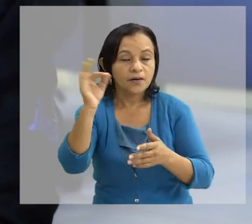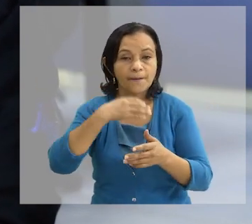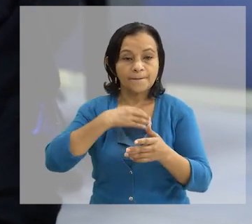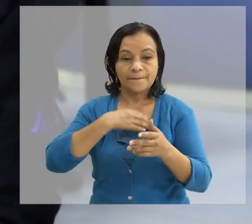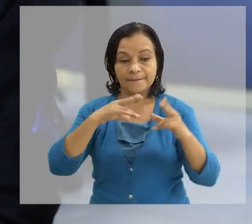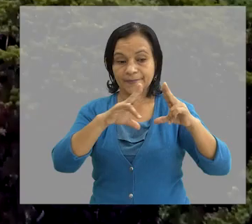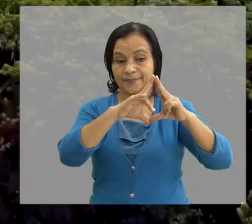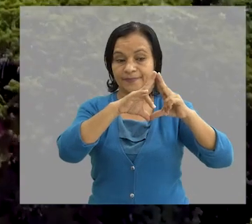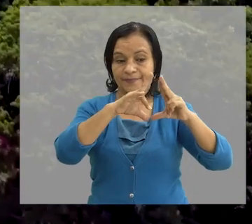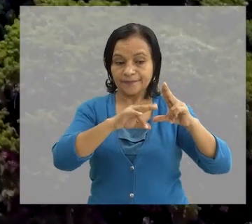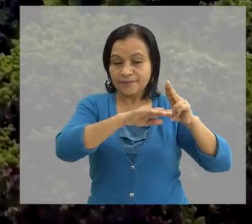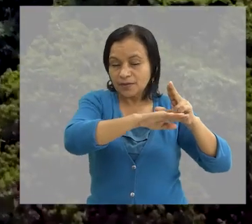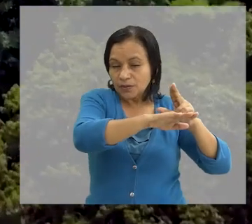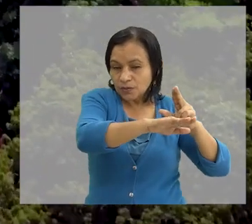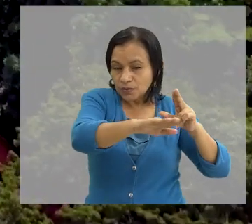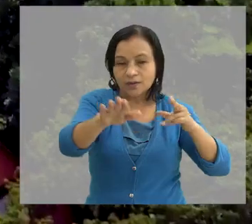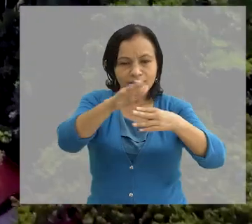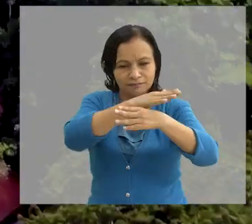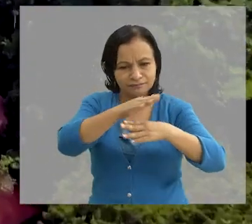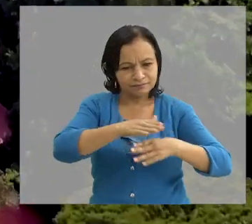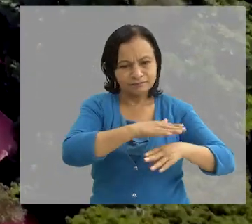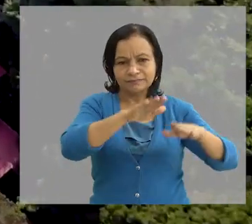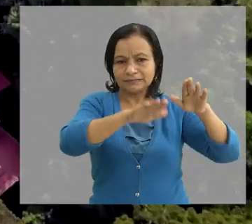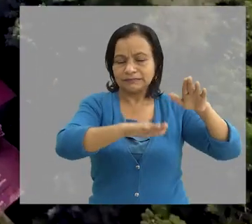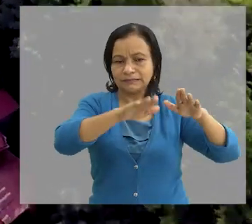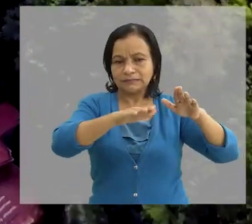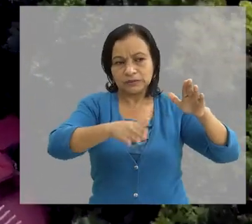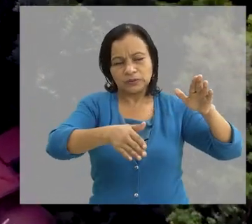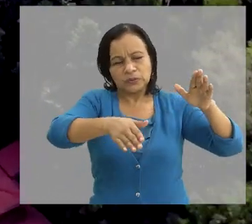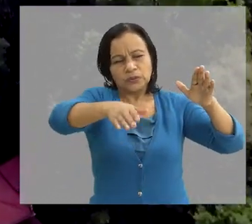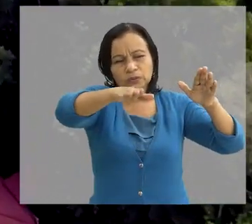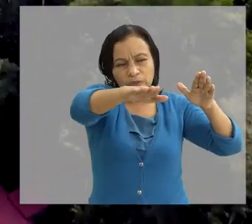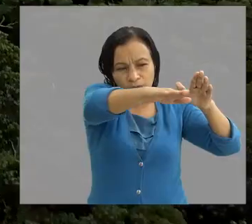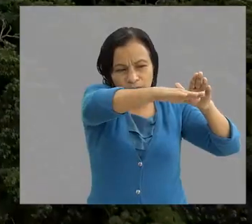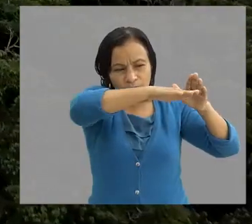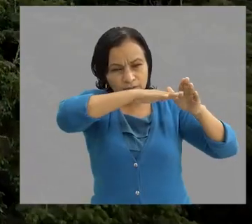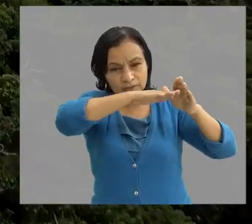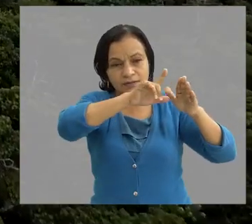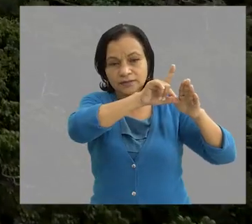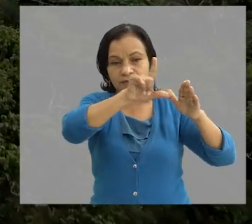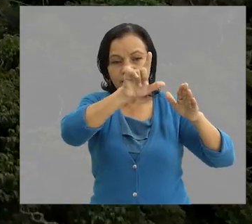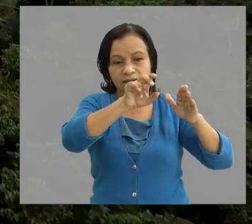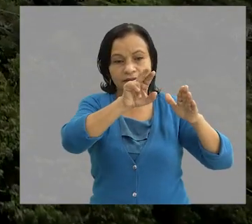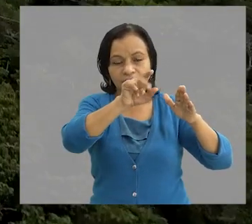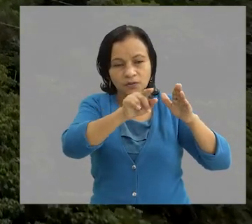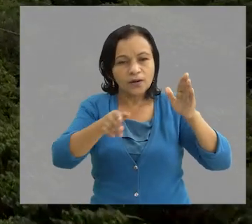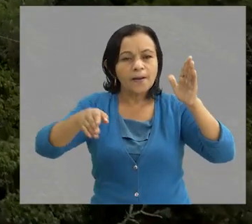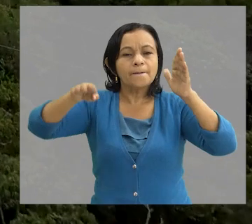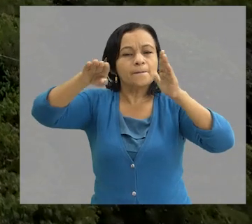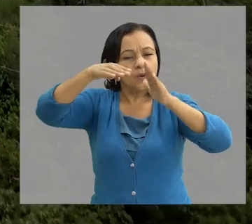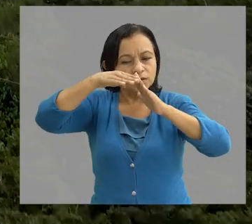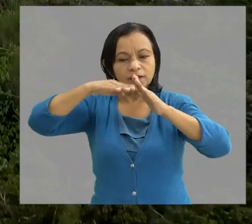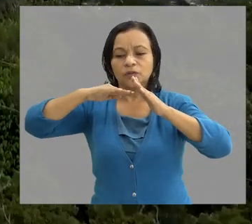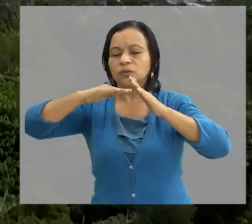el relieve de nuestro país es bien variado Podemos encontrar desde grandes llanuras hasta montañas y mesetas